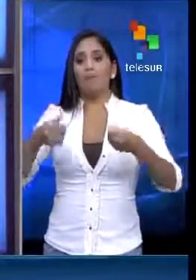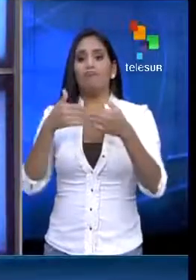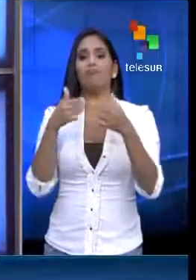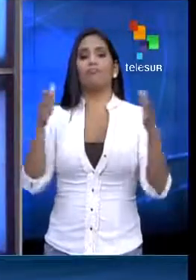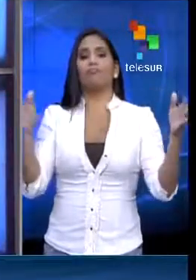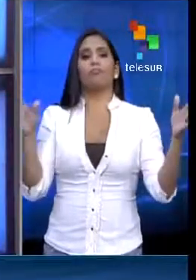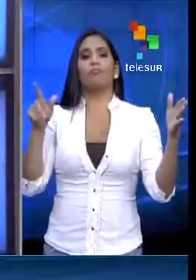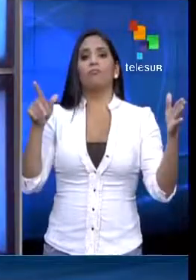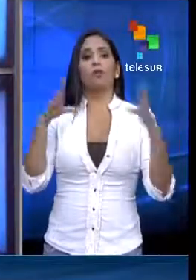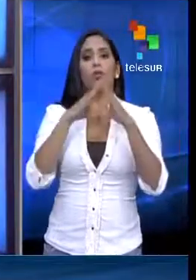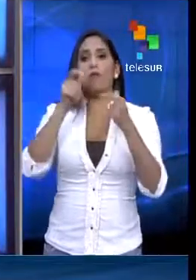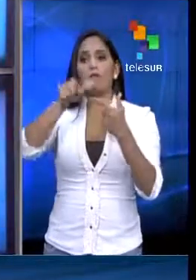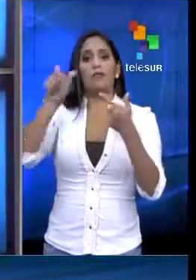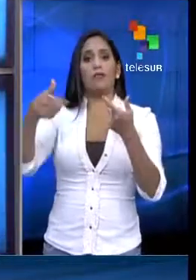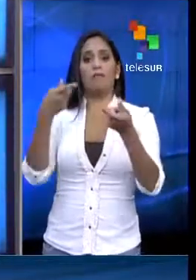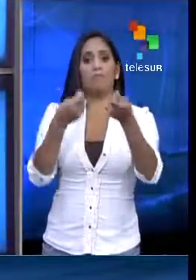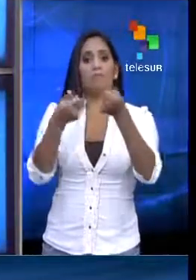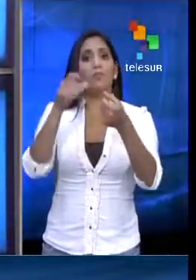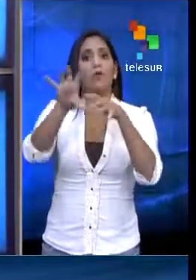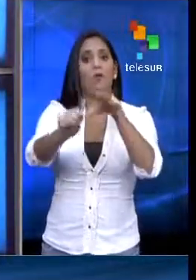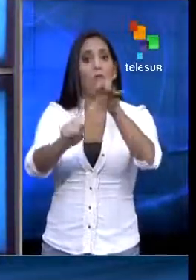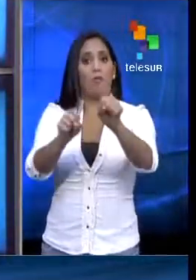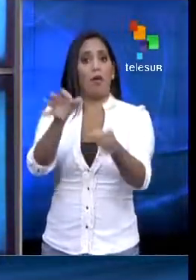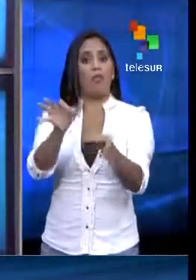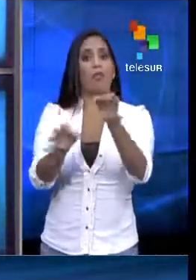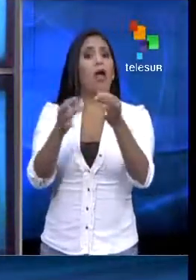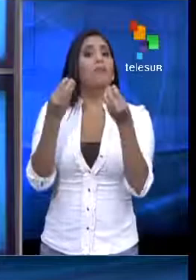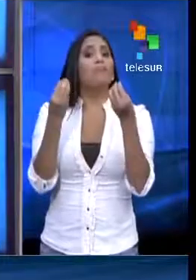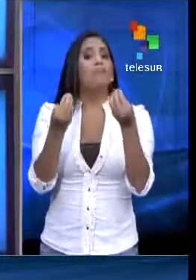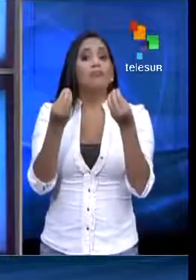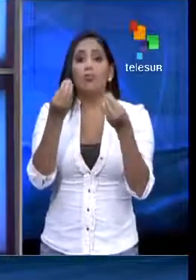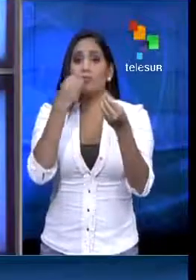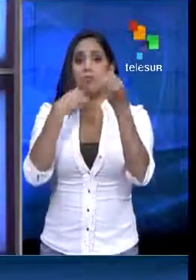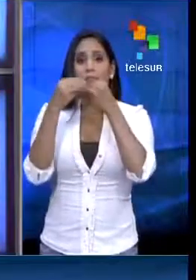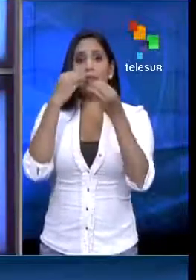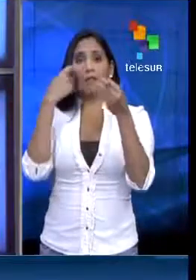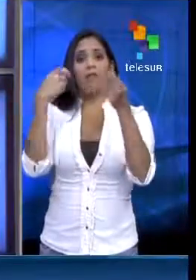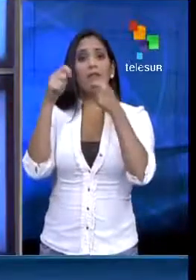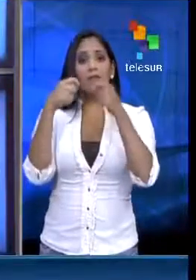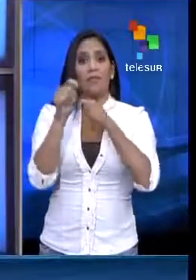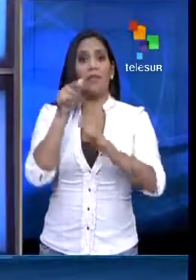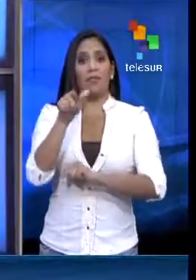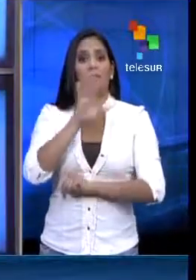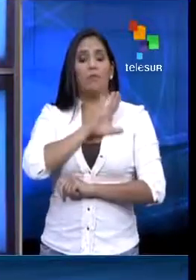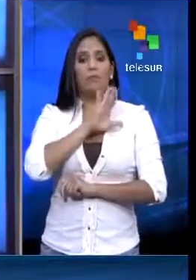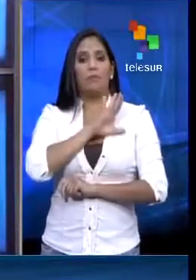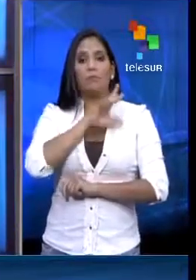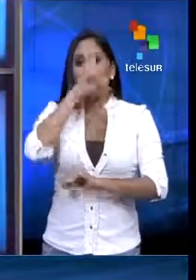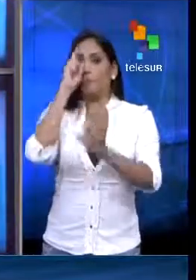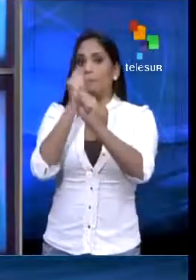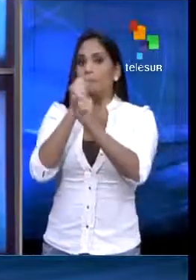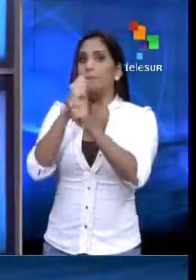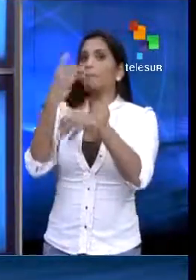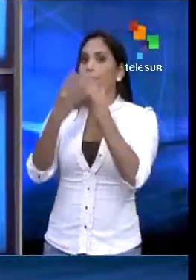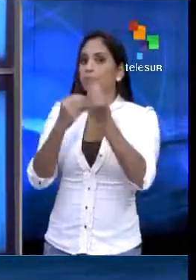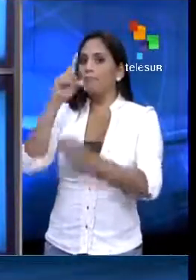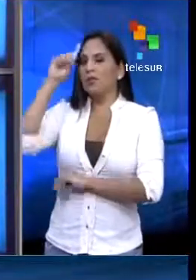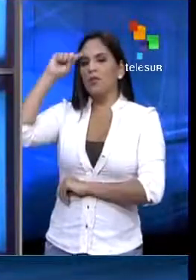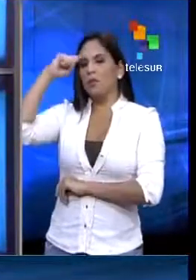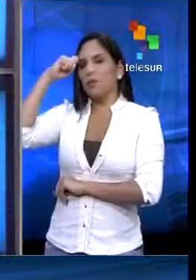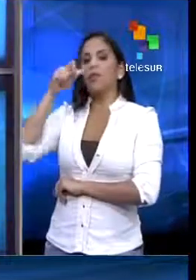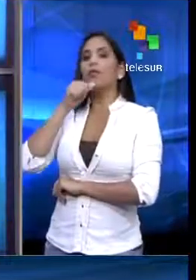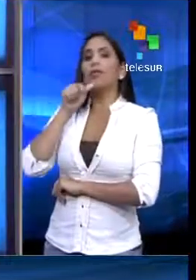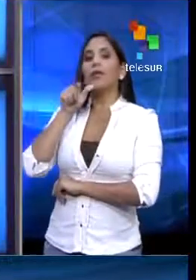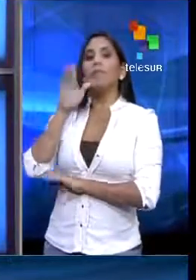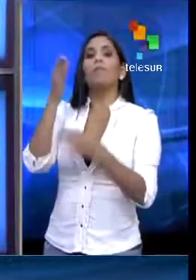comercializar productos a precios justos. Miles de toneladas de alimentos fueron comercializados. Una jornada realizada, recordemos, por el gobierno